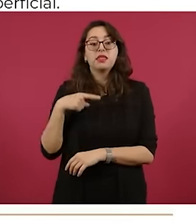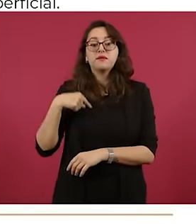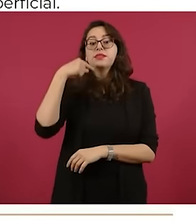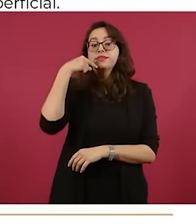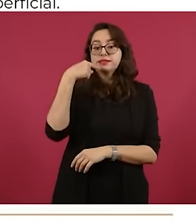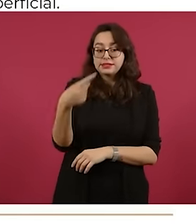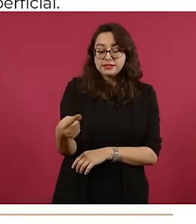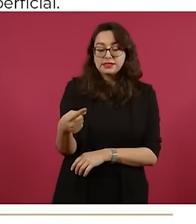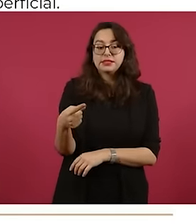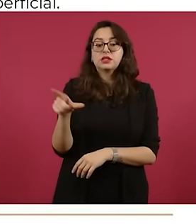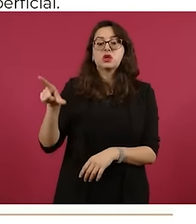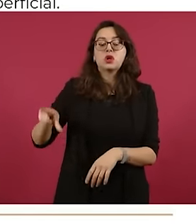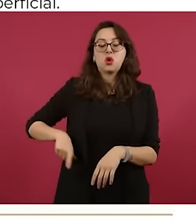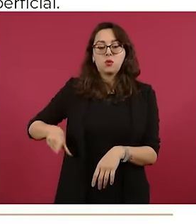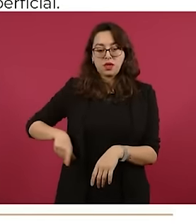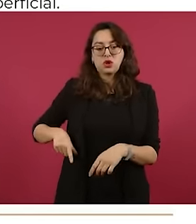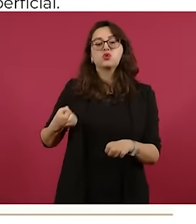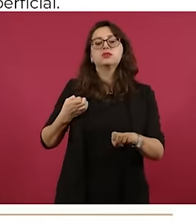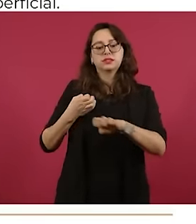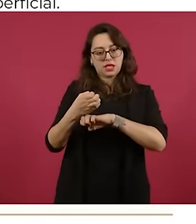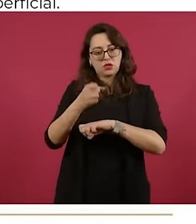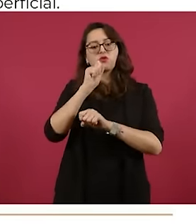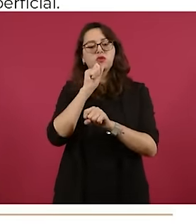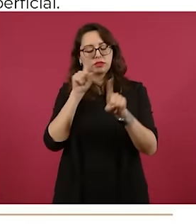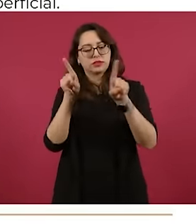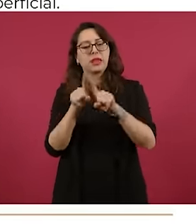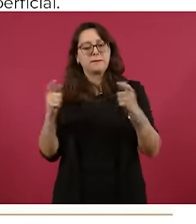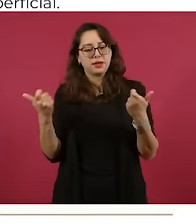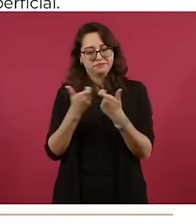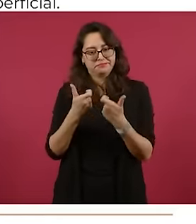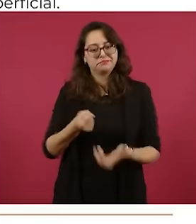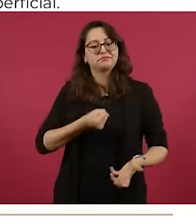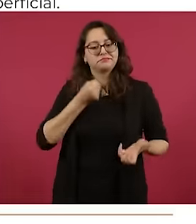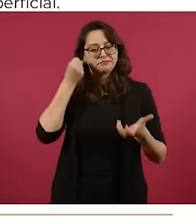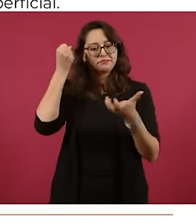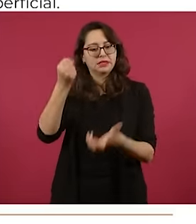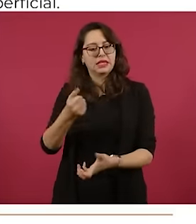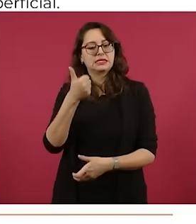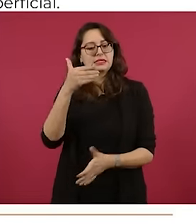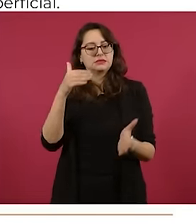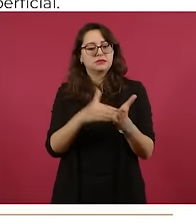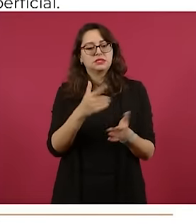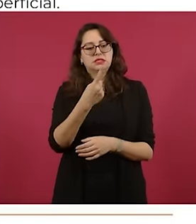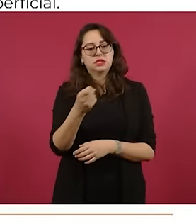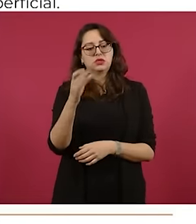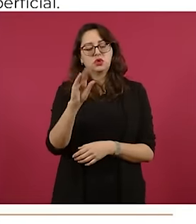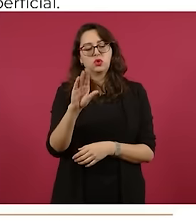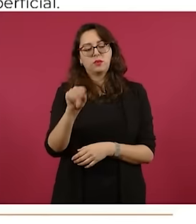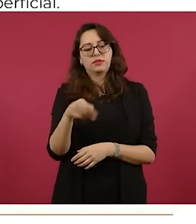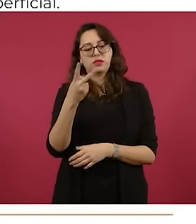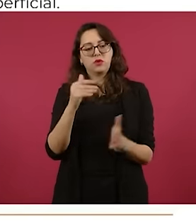importante del Estado, del Estado de Nuevo León, por 6 mil 192 millones de pesos y 7 mil